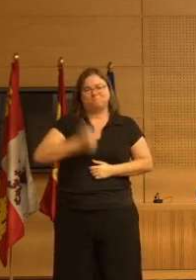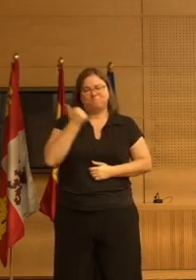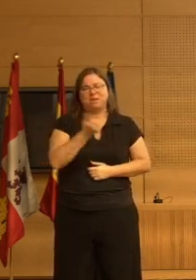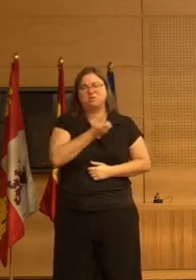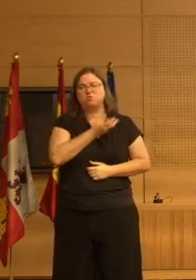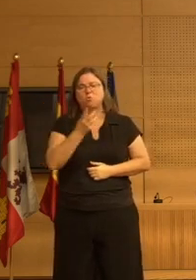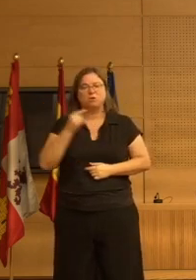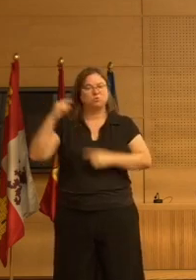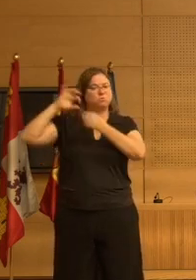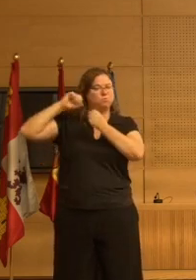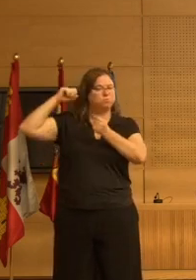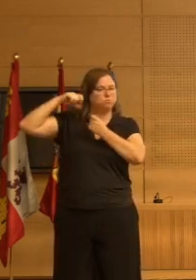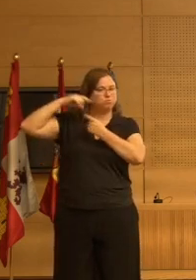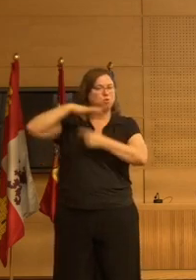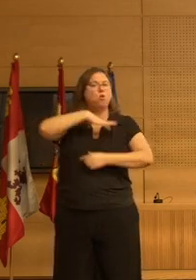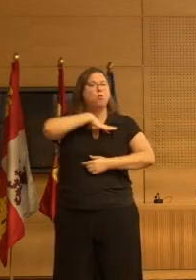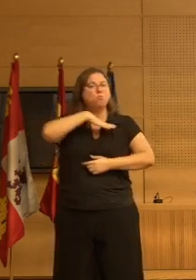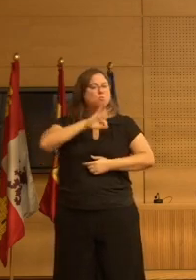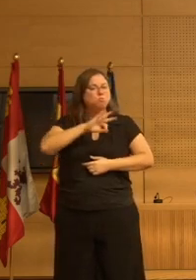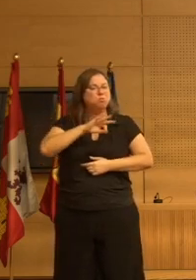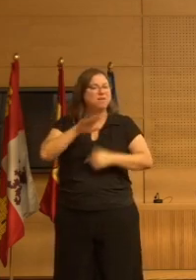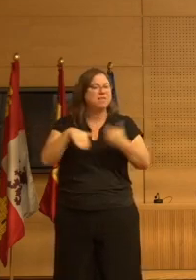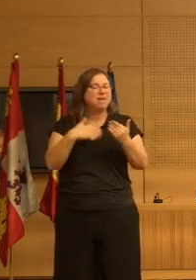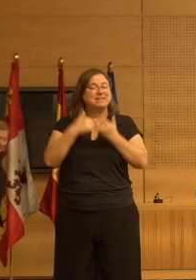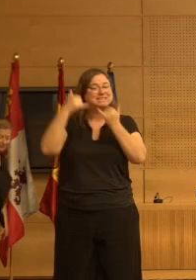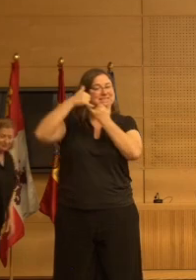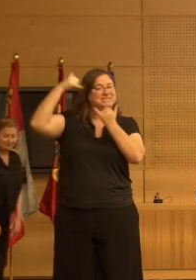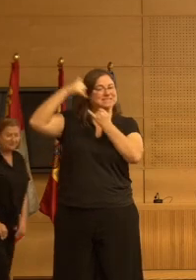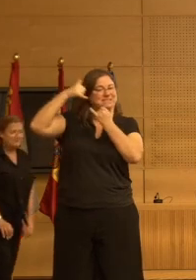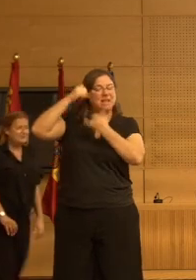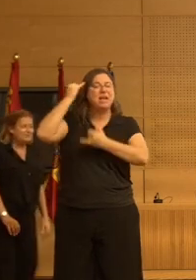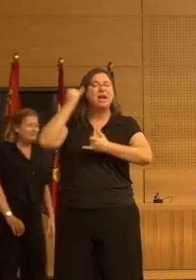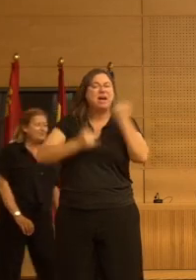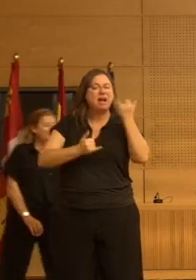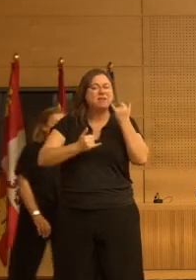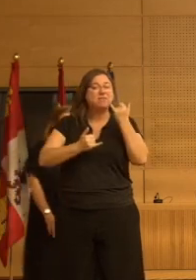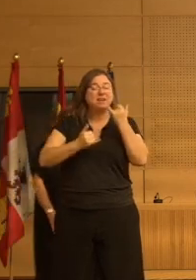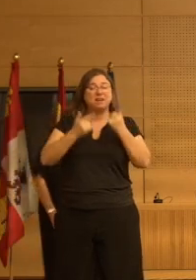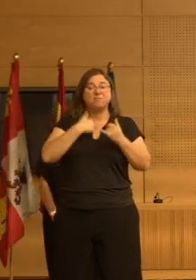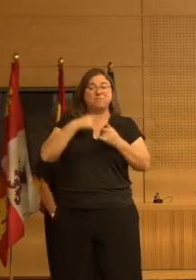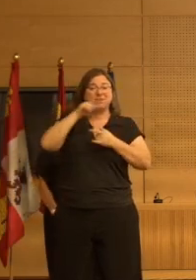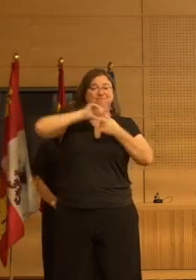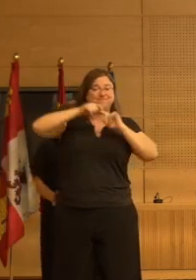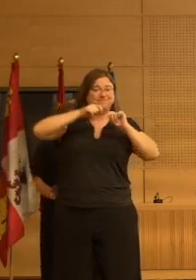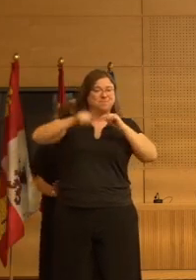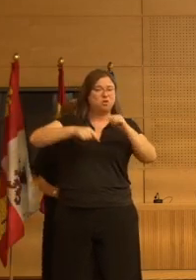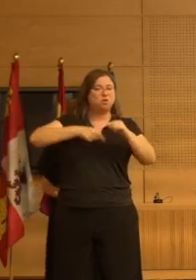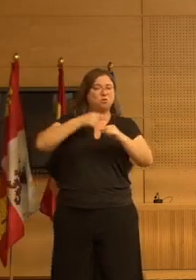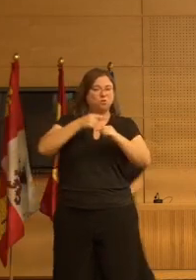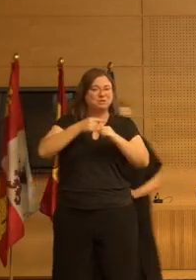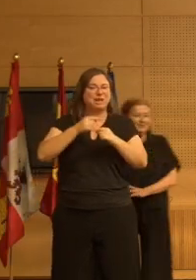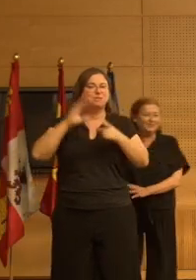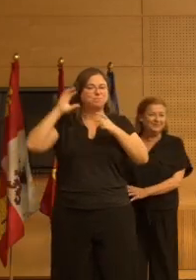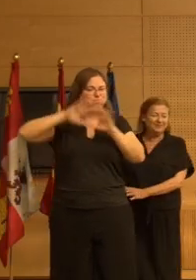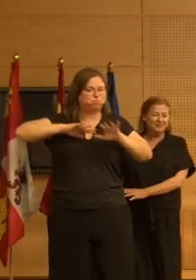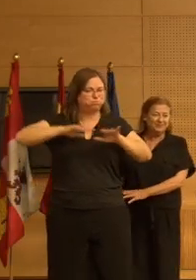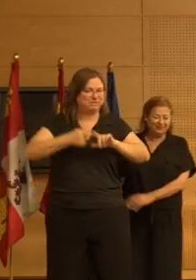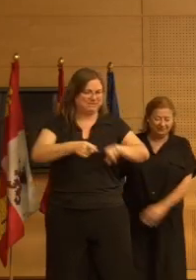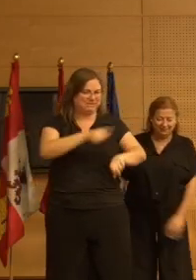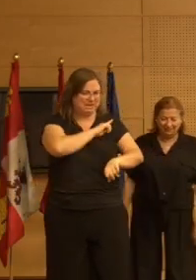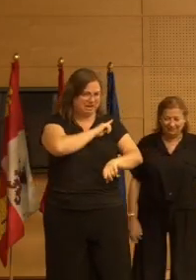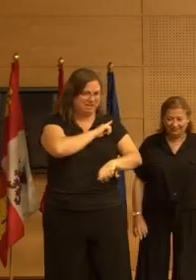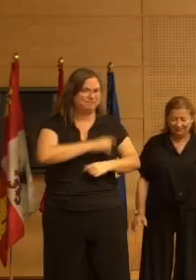número de receptores. Probablemente se crearían vías aberrantes que al final, en medio y largo plazo, produciría esa acatisia tan